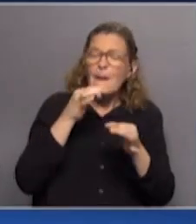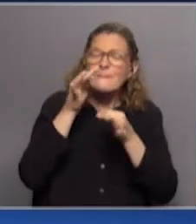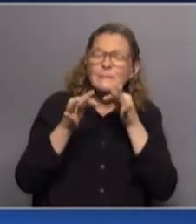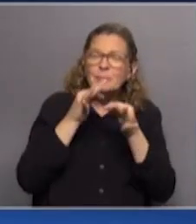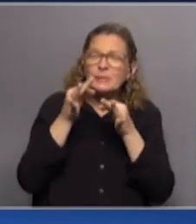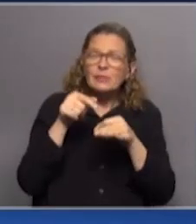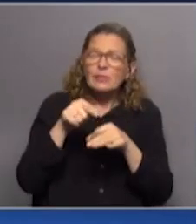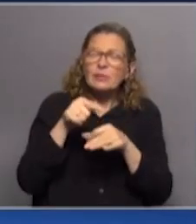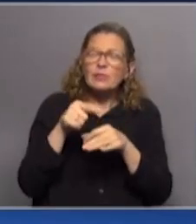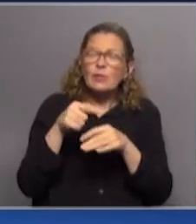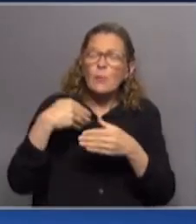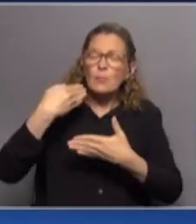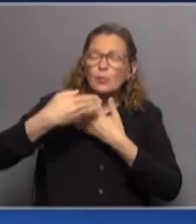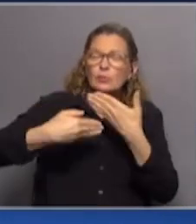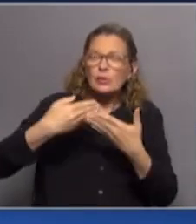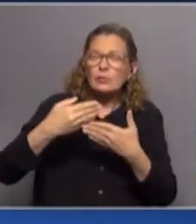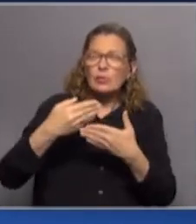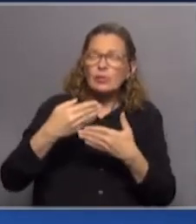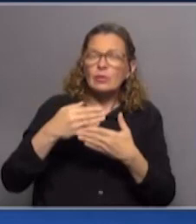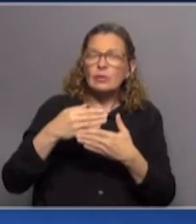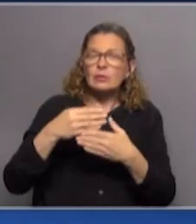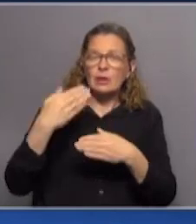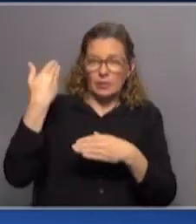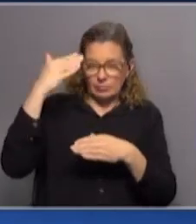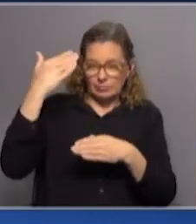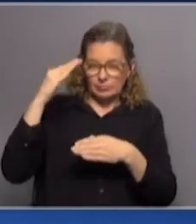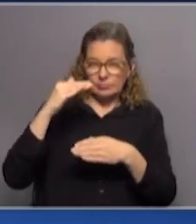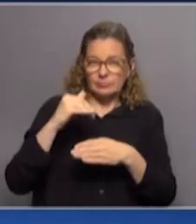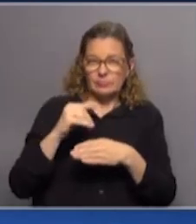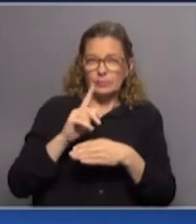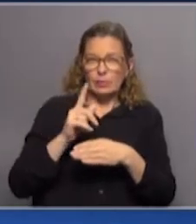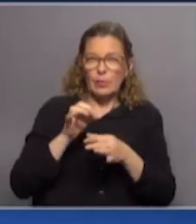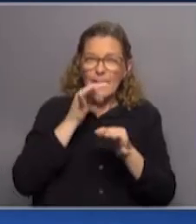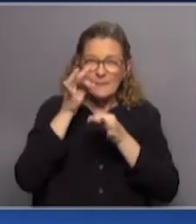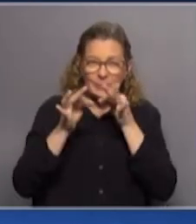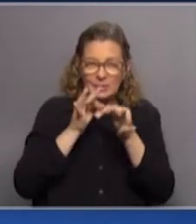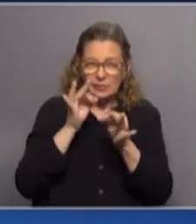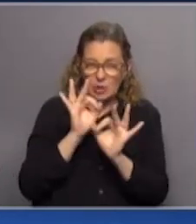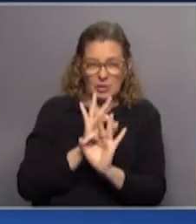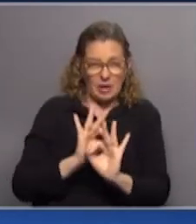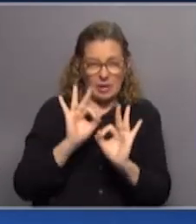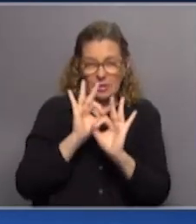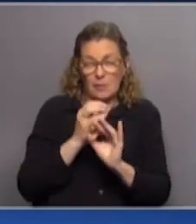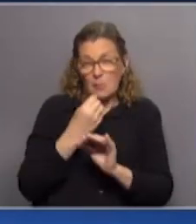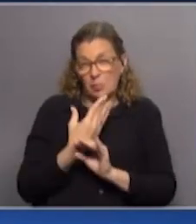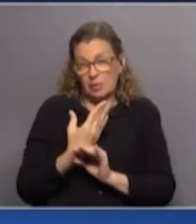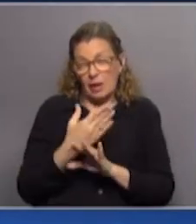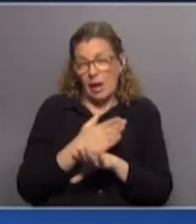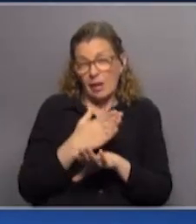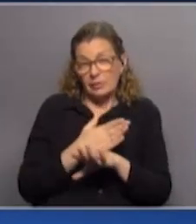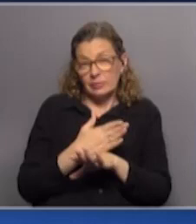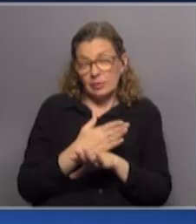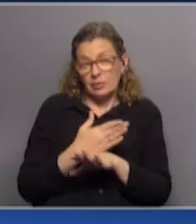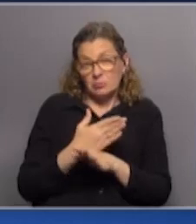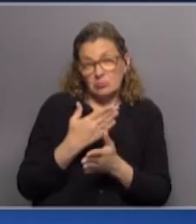respecto a esa parte del proceso recibieron de parte de Yagoda y Jerarca en cuestión? No, no nos dio explicación de por qué antes fue